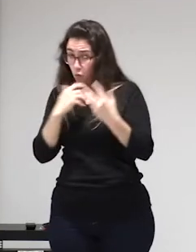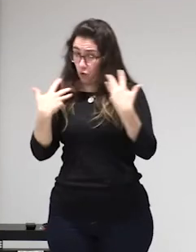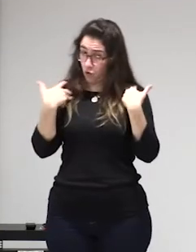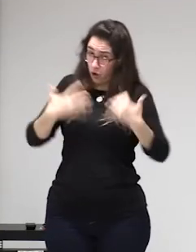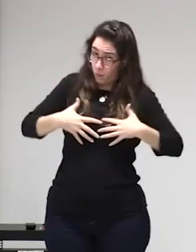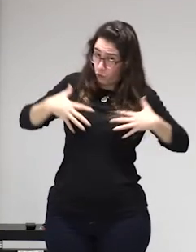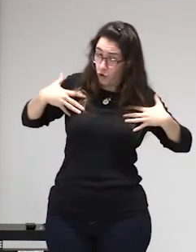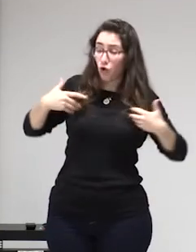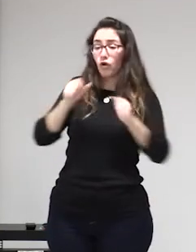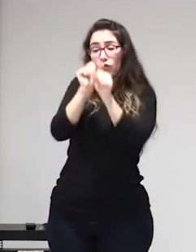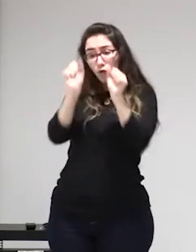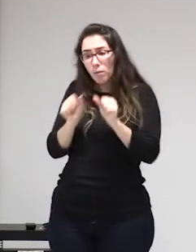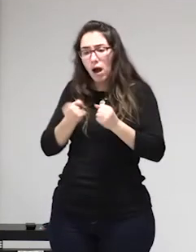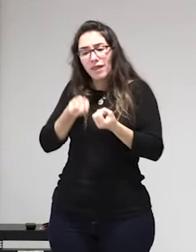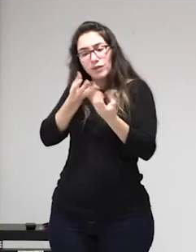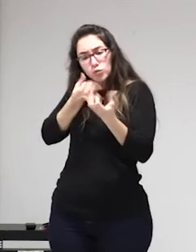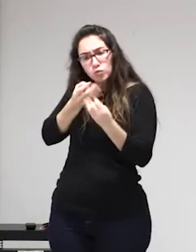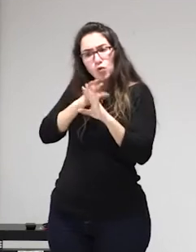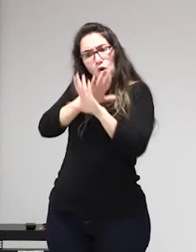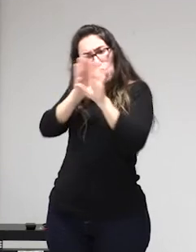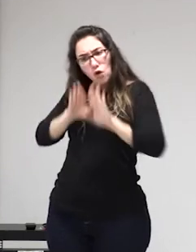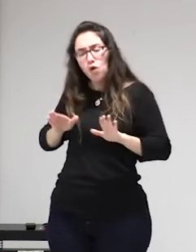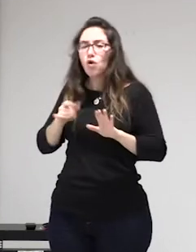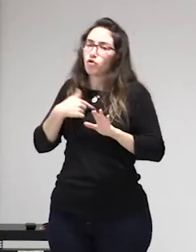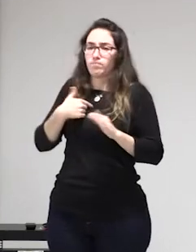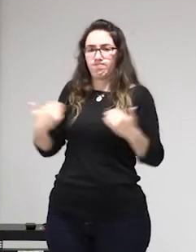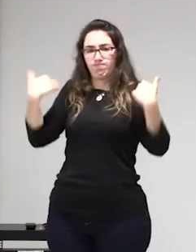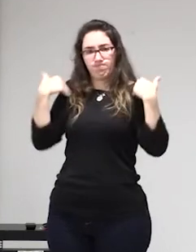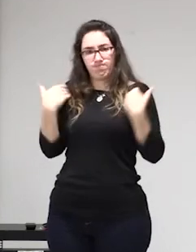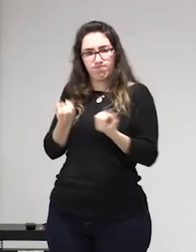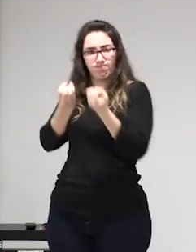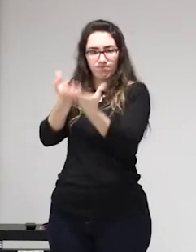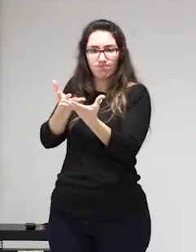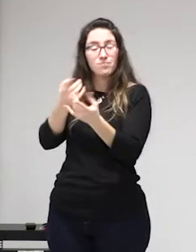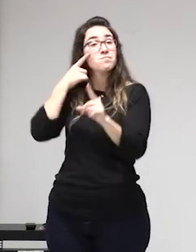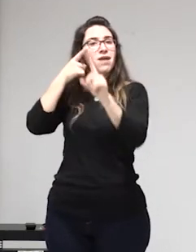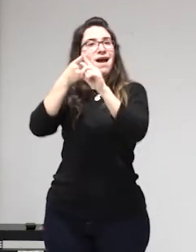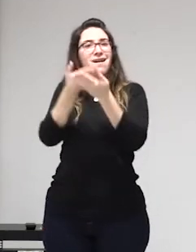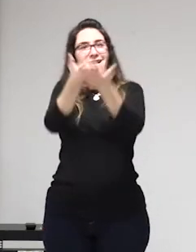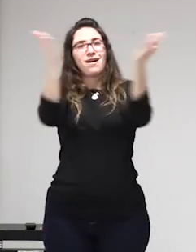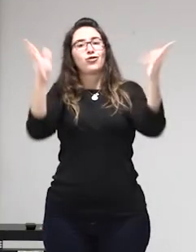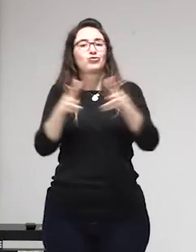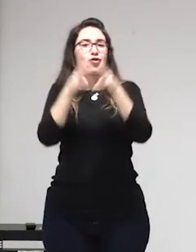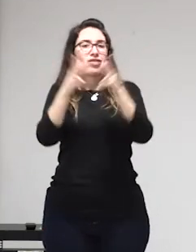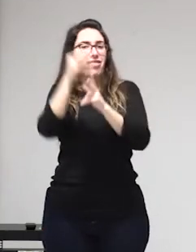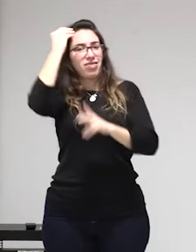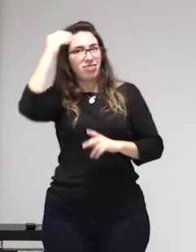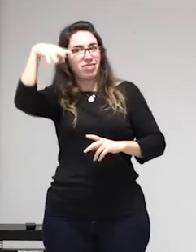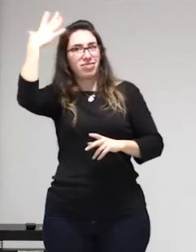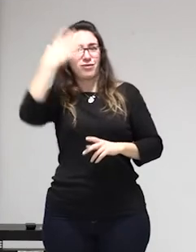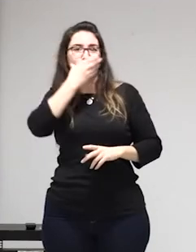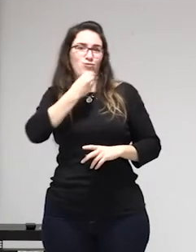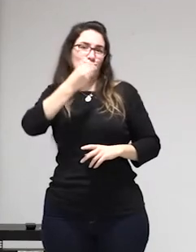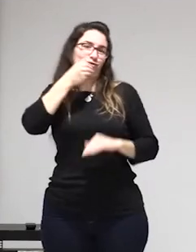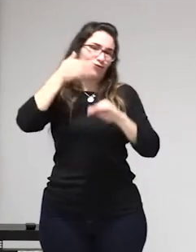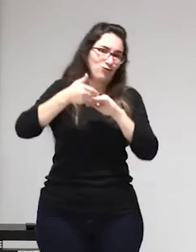a ejercer la prostitución y esto lo digo por dos razones una hoy en día la manera en